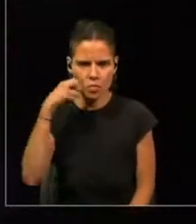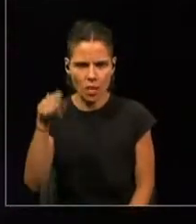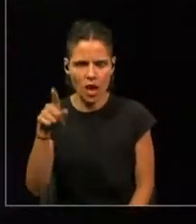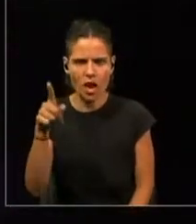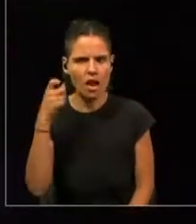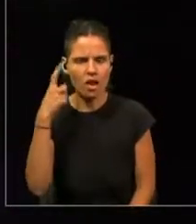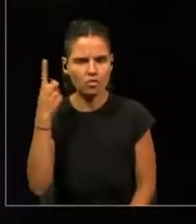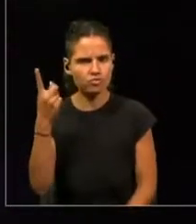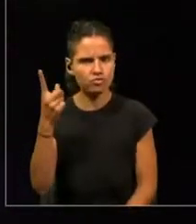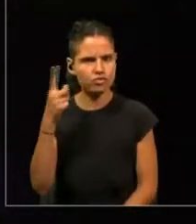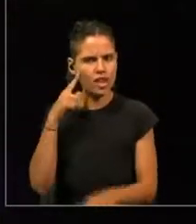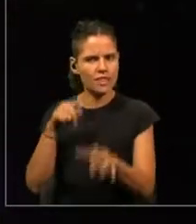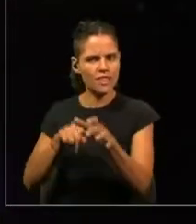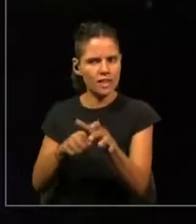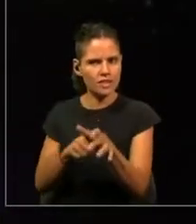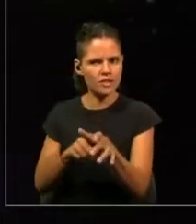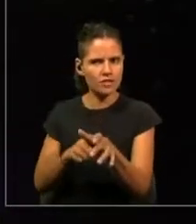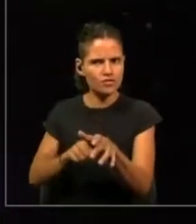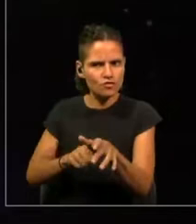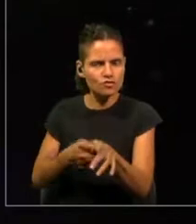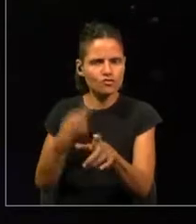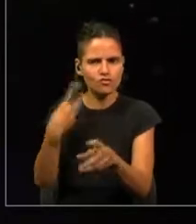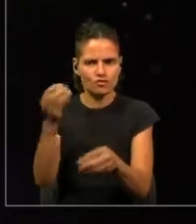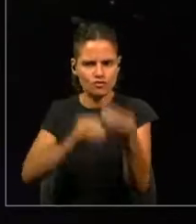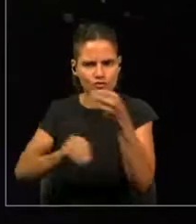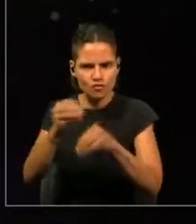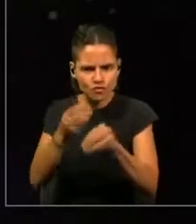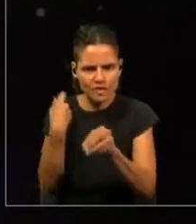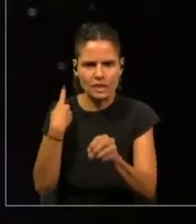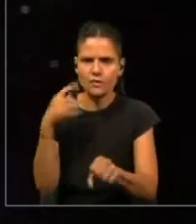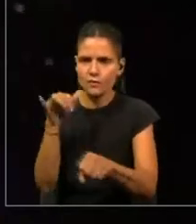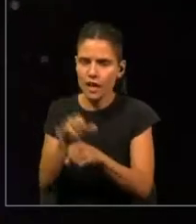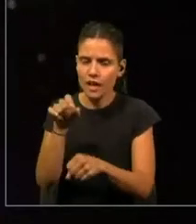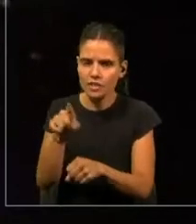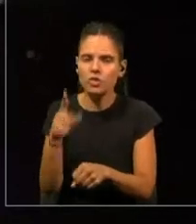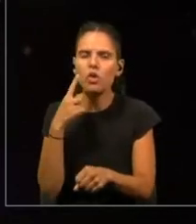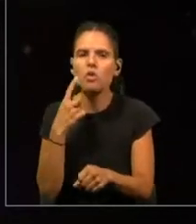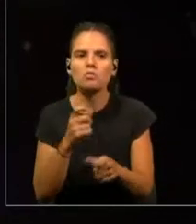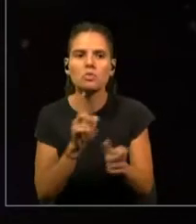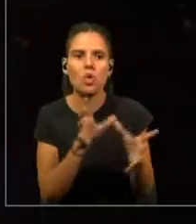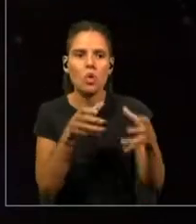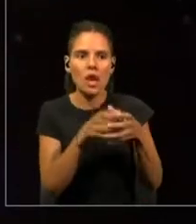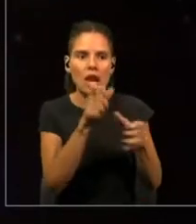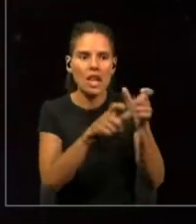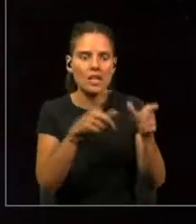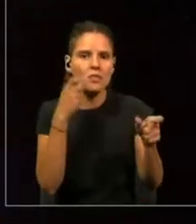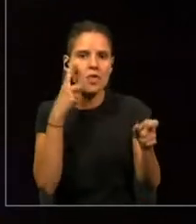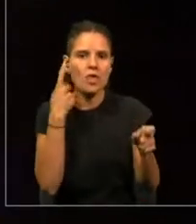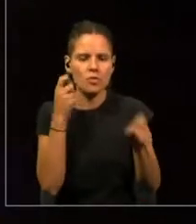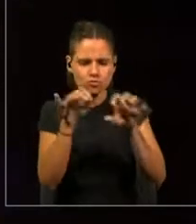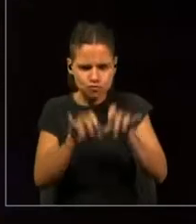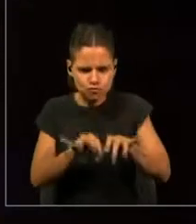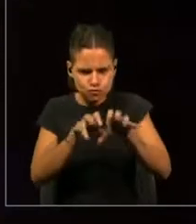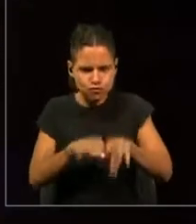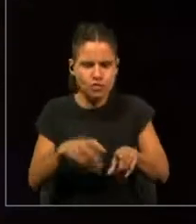inteligencia por parte de un equipo de programadores dioses. Y